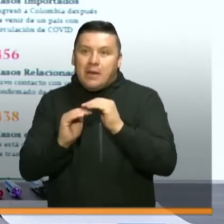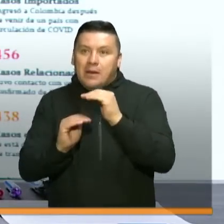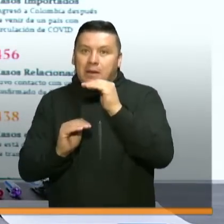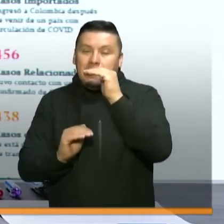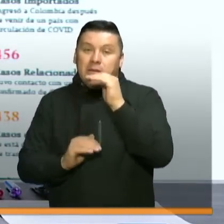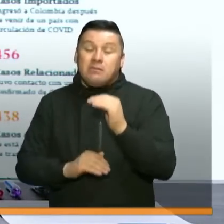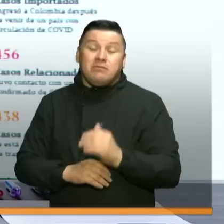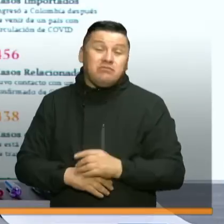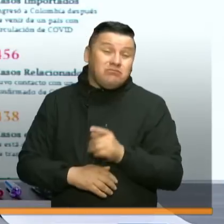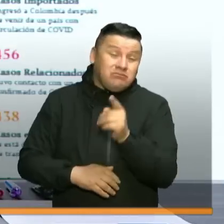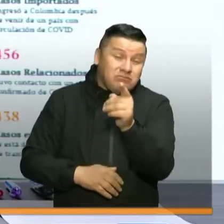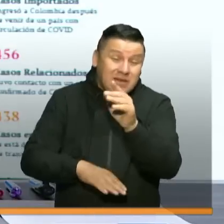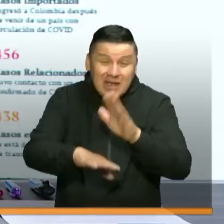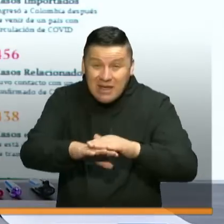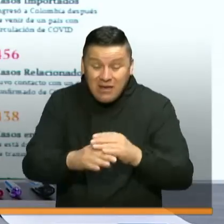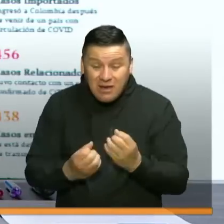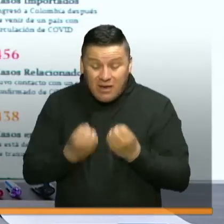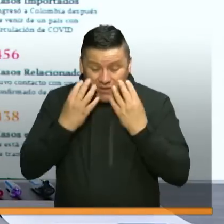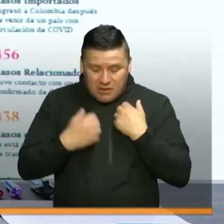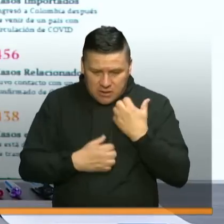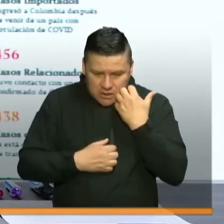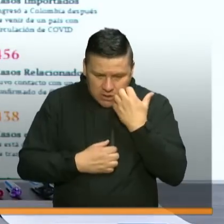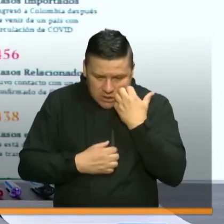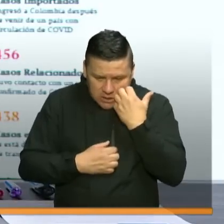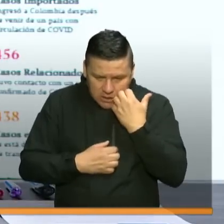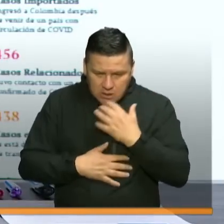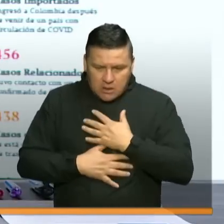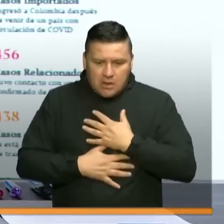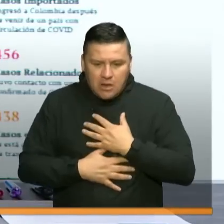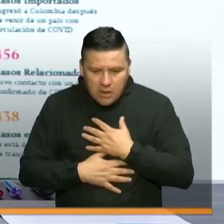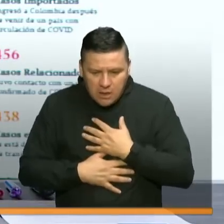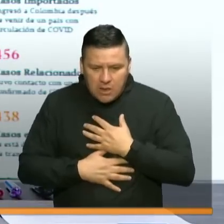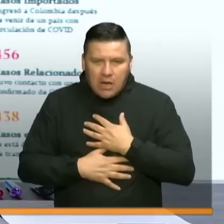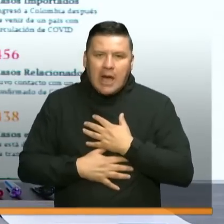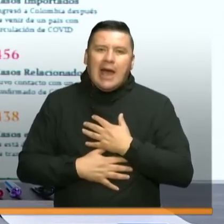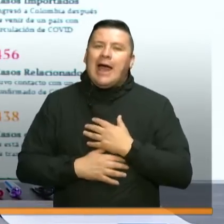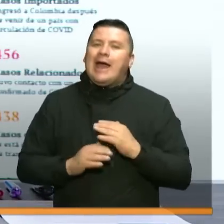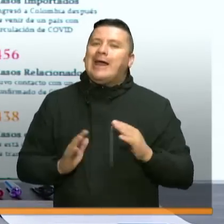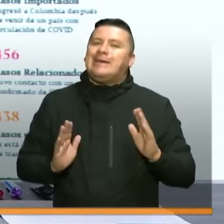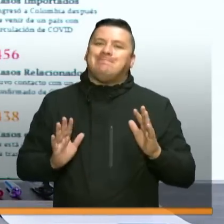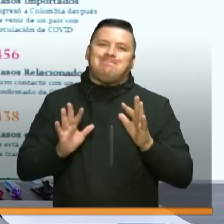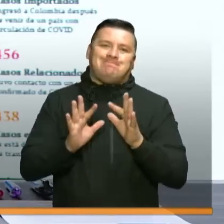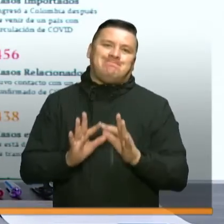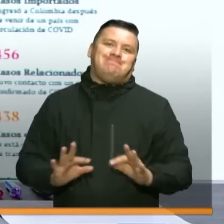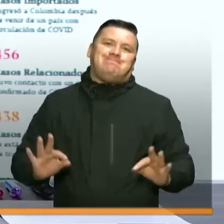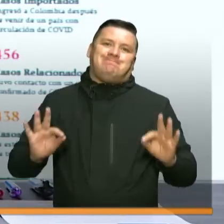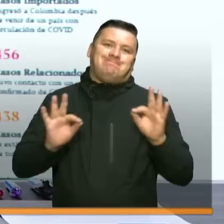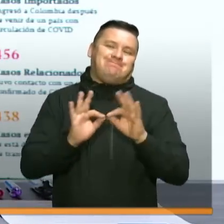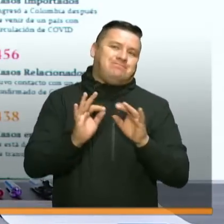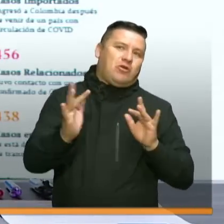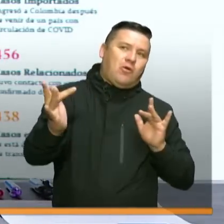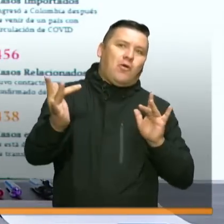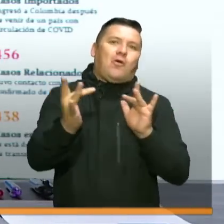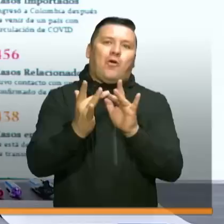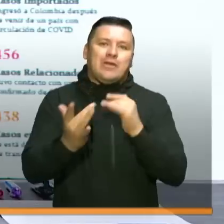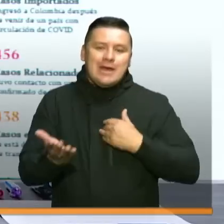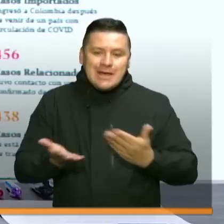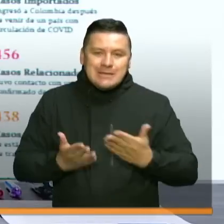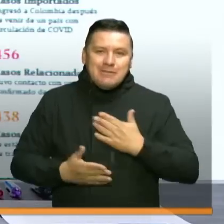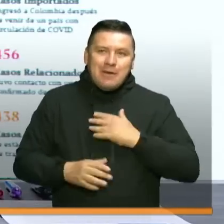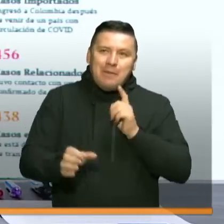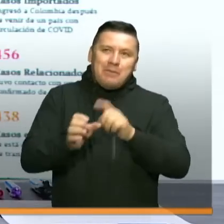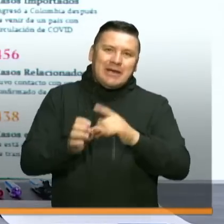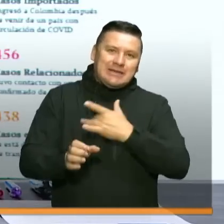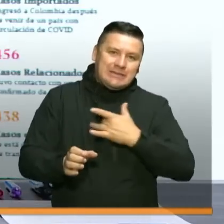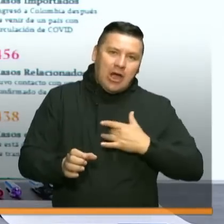manifestación crónica con una afectación desde el punto de vista respiratorio, ahí lo más importante es ponerse en contacto con el proveedor del servicio de salud